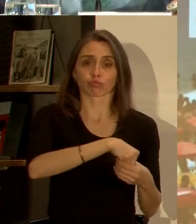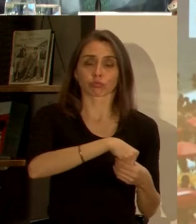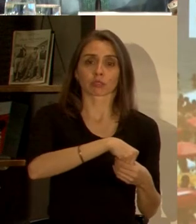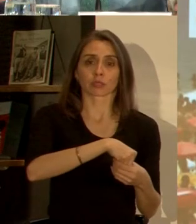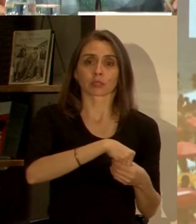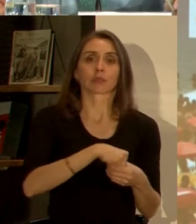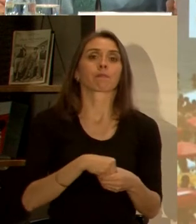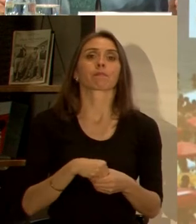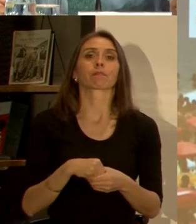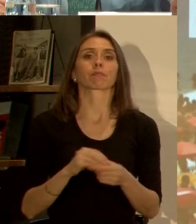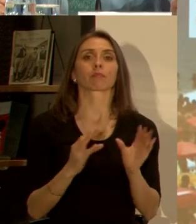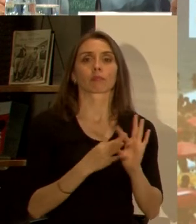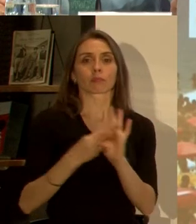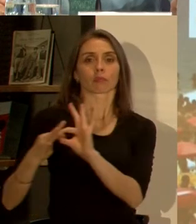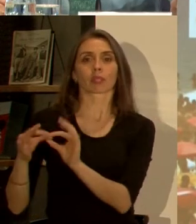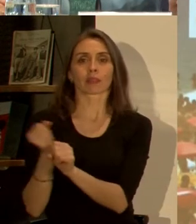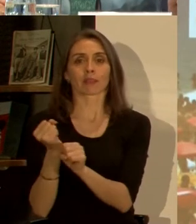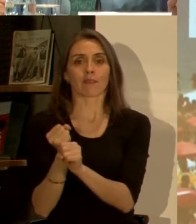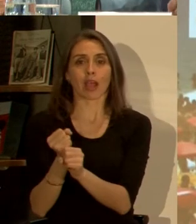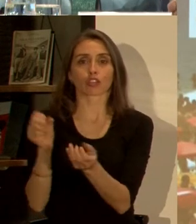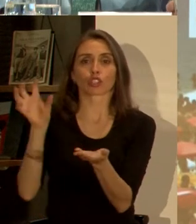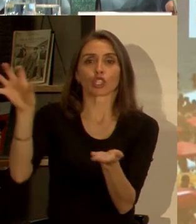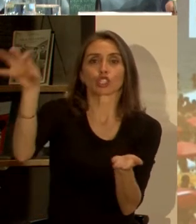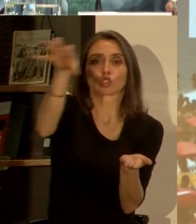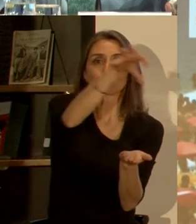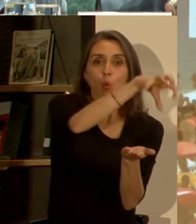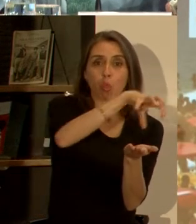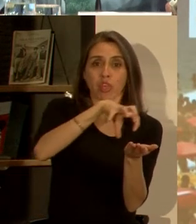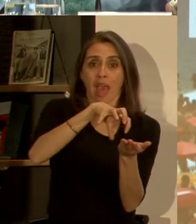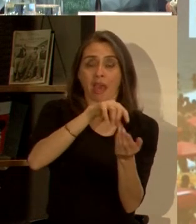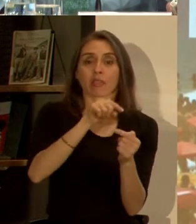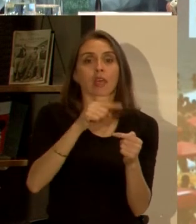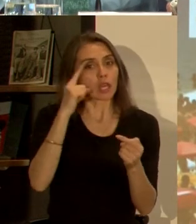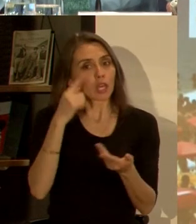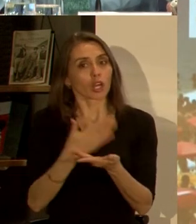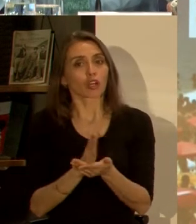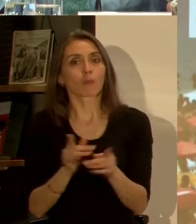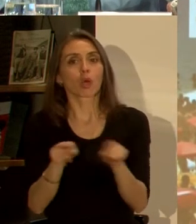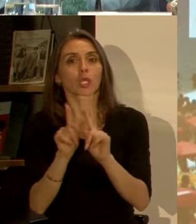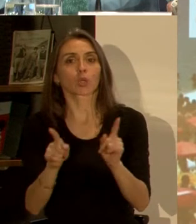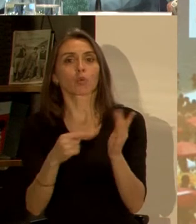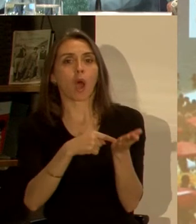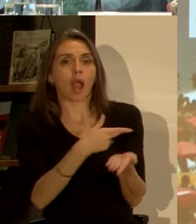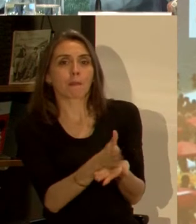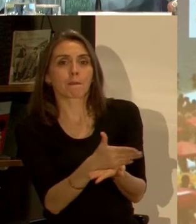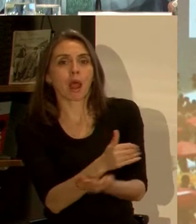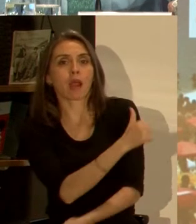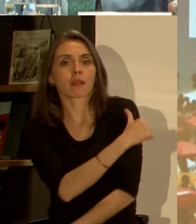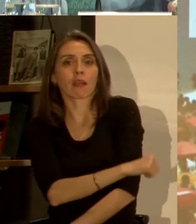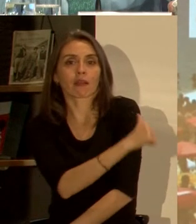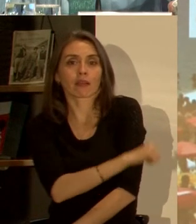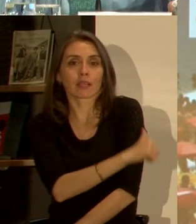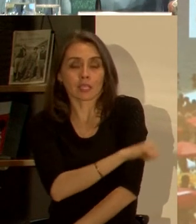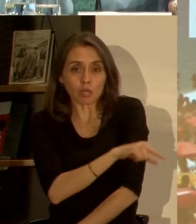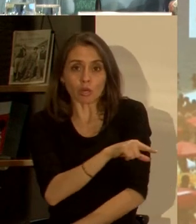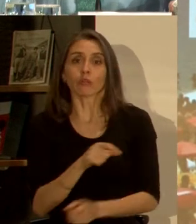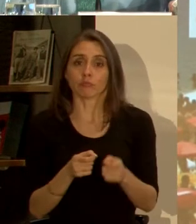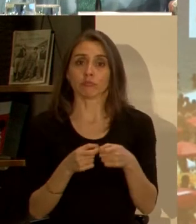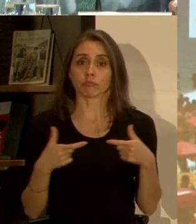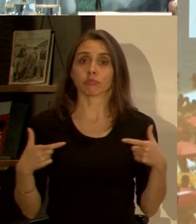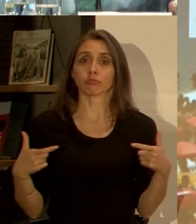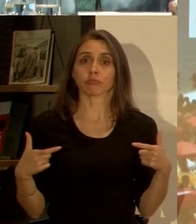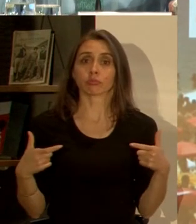hacemos una alianza de trabajo con ellos para poder fortalecer esquemas como el de Río de Janeiro, que está previendo tener una